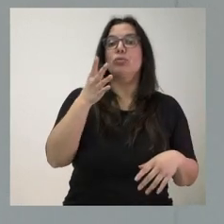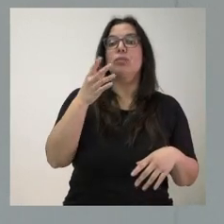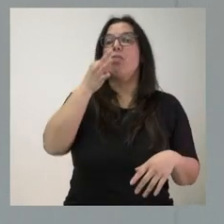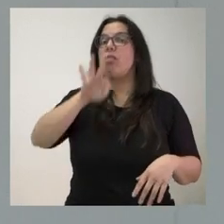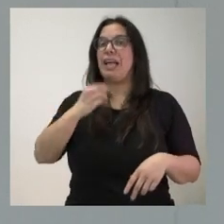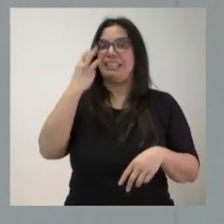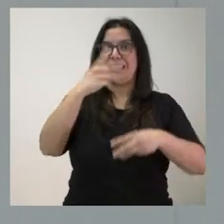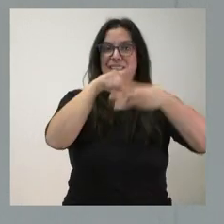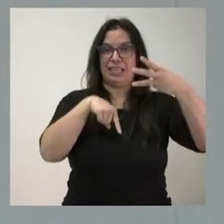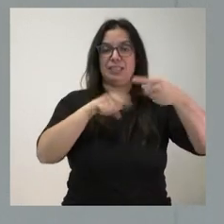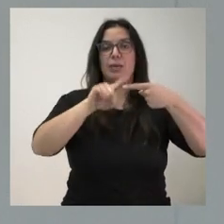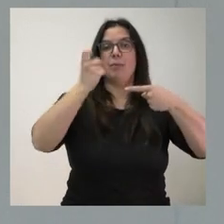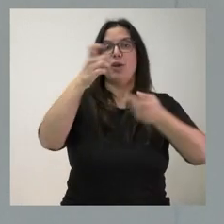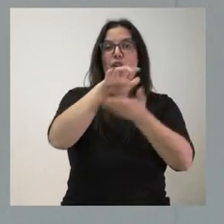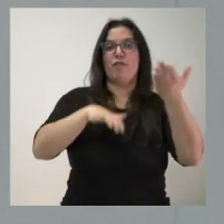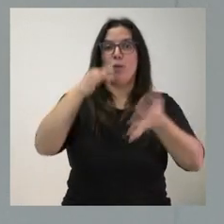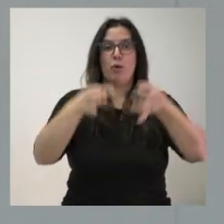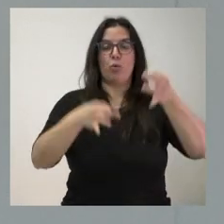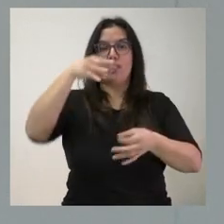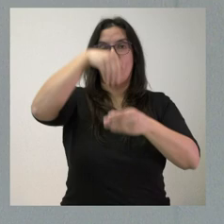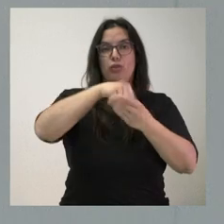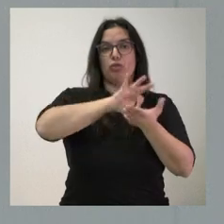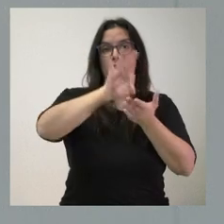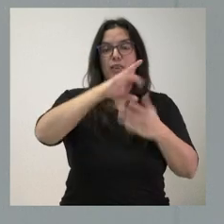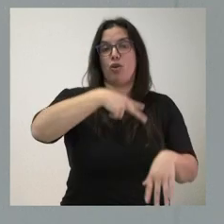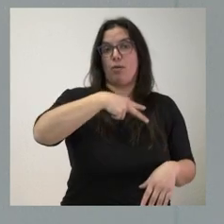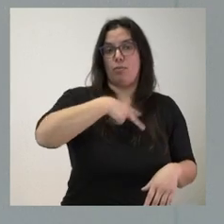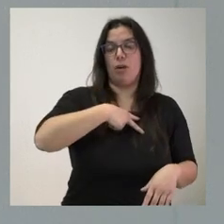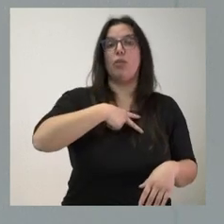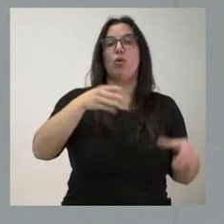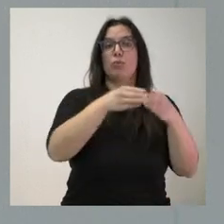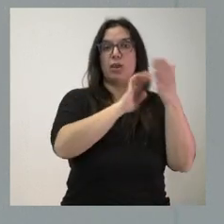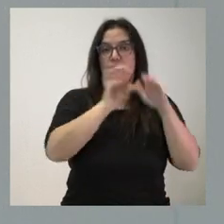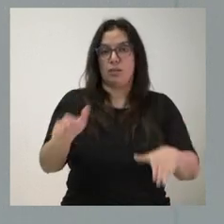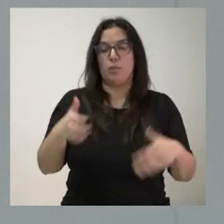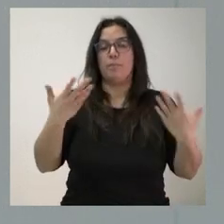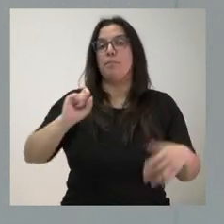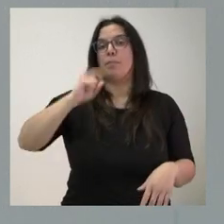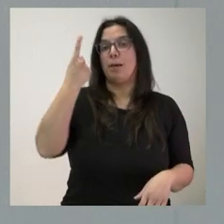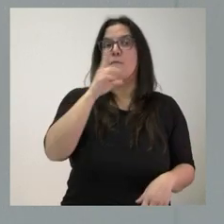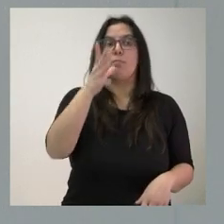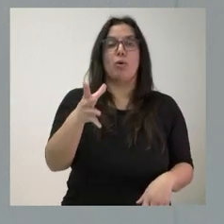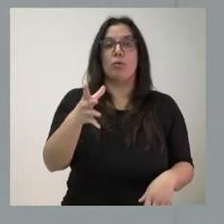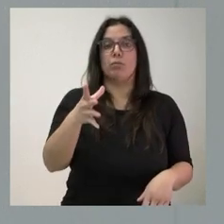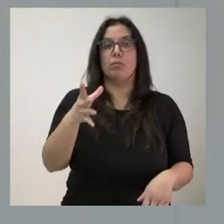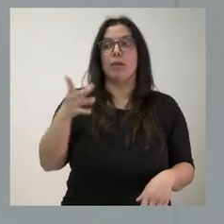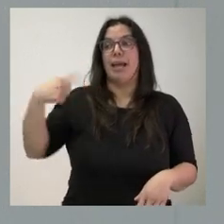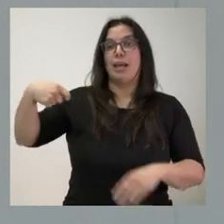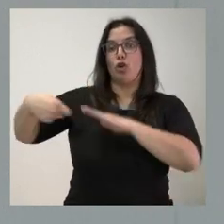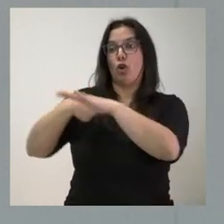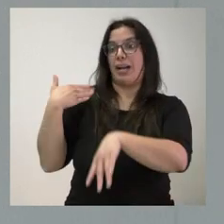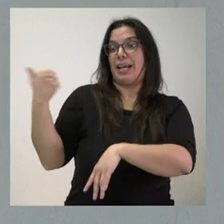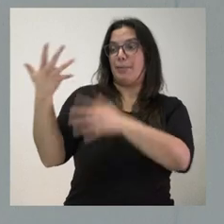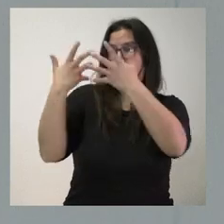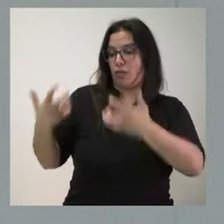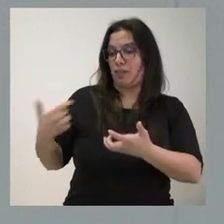que cuenta con el informe jurídico de los servicios jurídicos de la comunidad autónoma. Primero, la inexistencia del objeto sobre el que